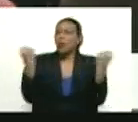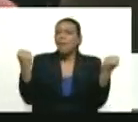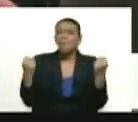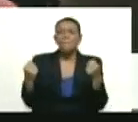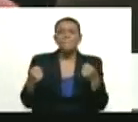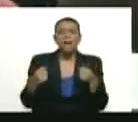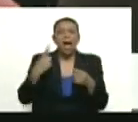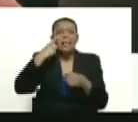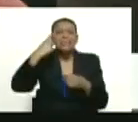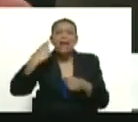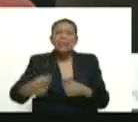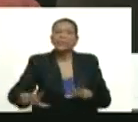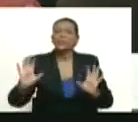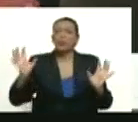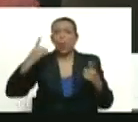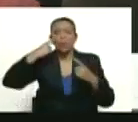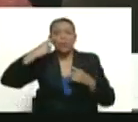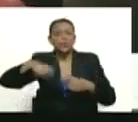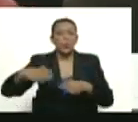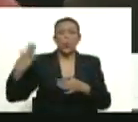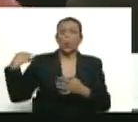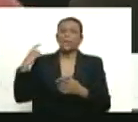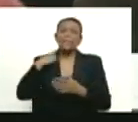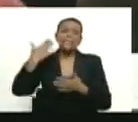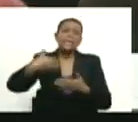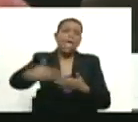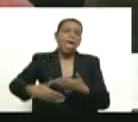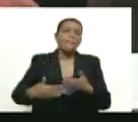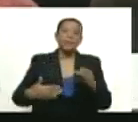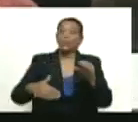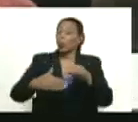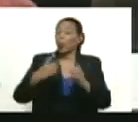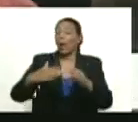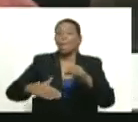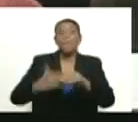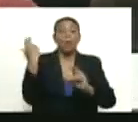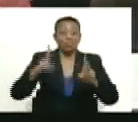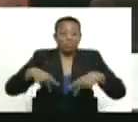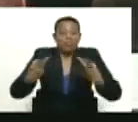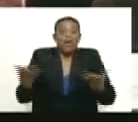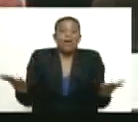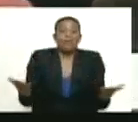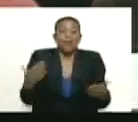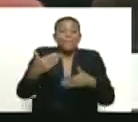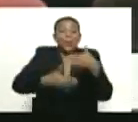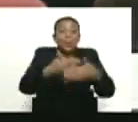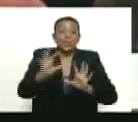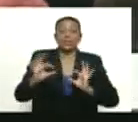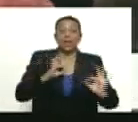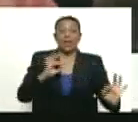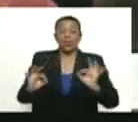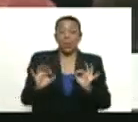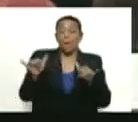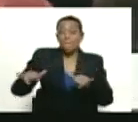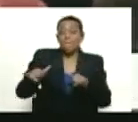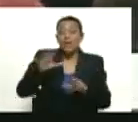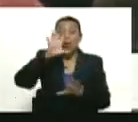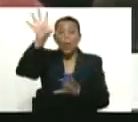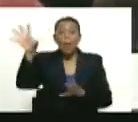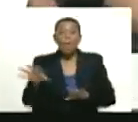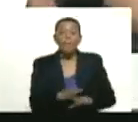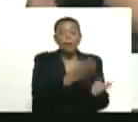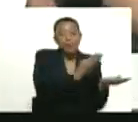mayoría de los festivales, que no solo muestra un poco del proceso teatral de los países